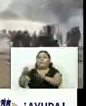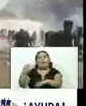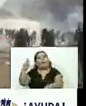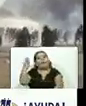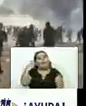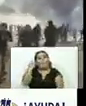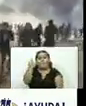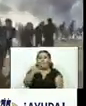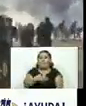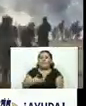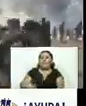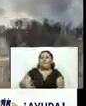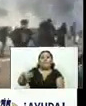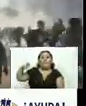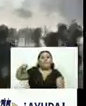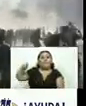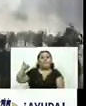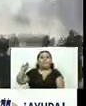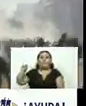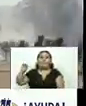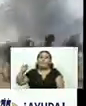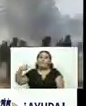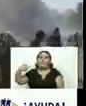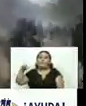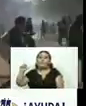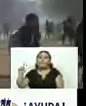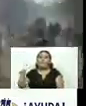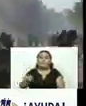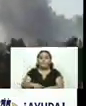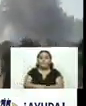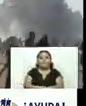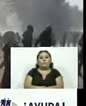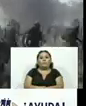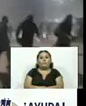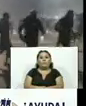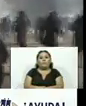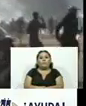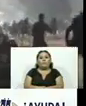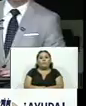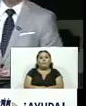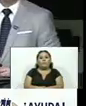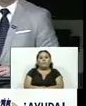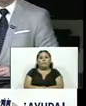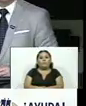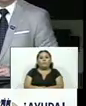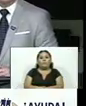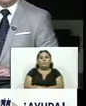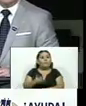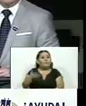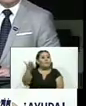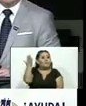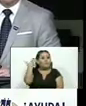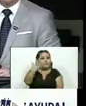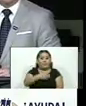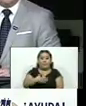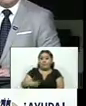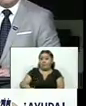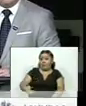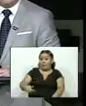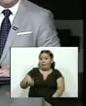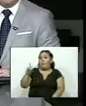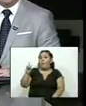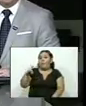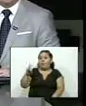Augusto Pinochet y el expresidente de Bolivia